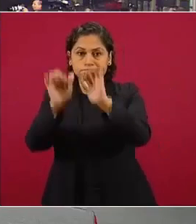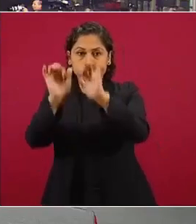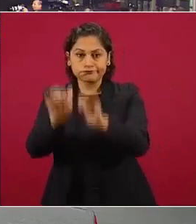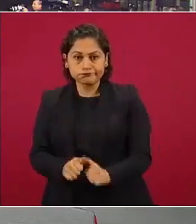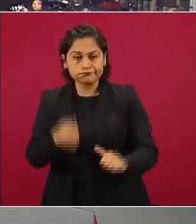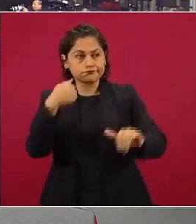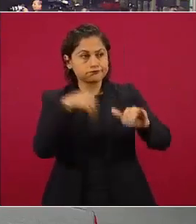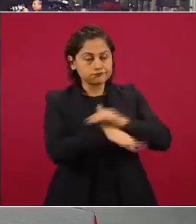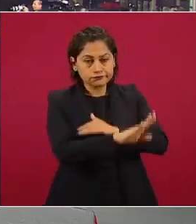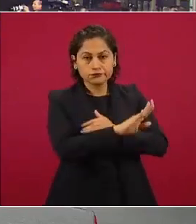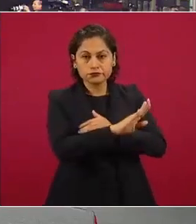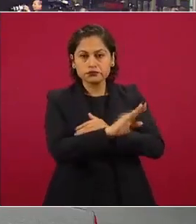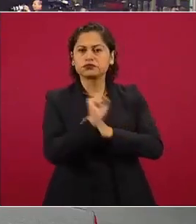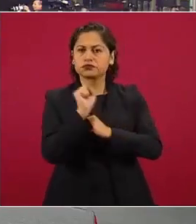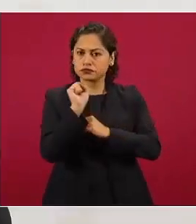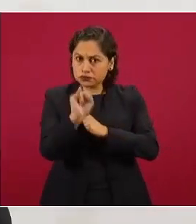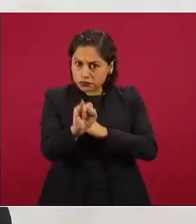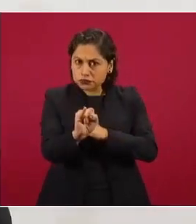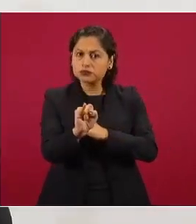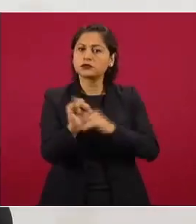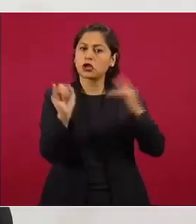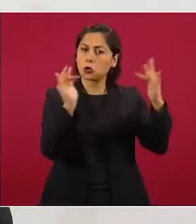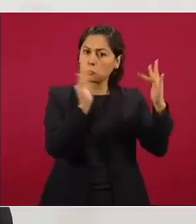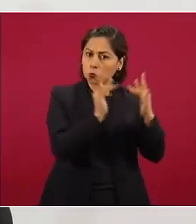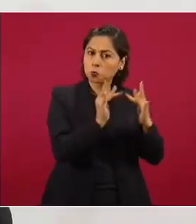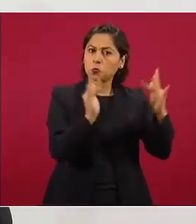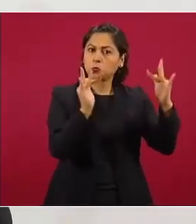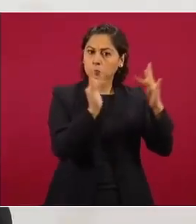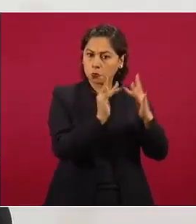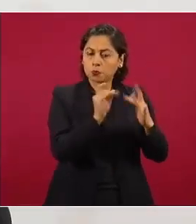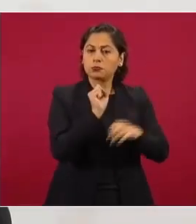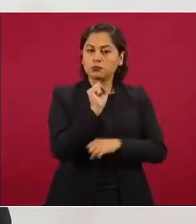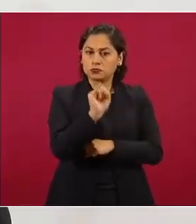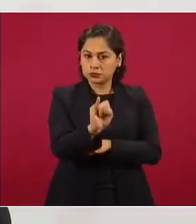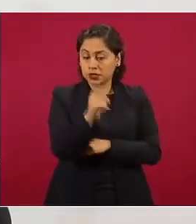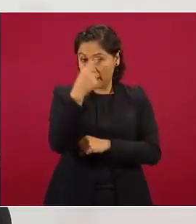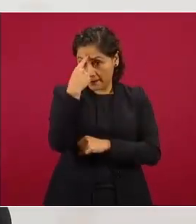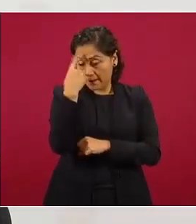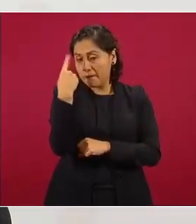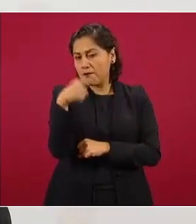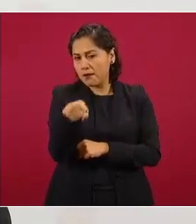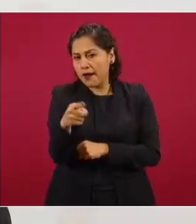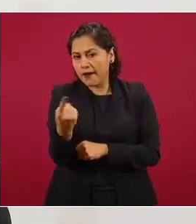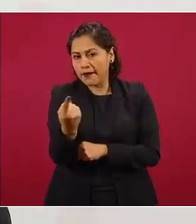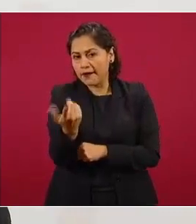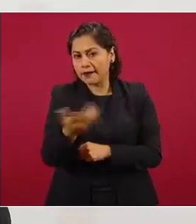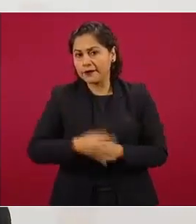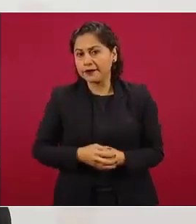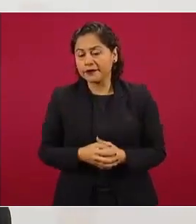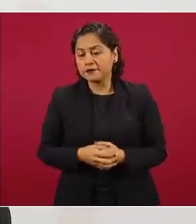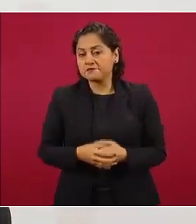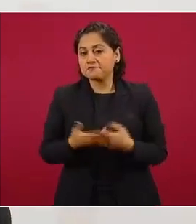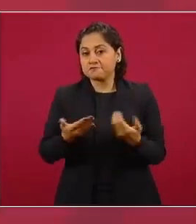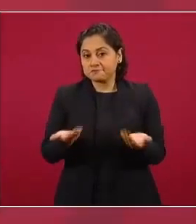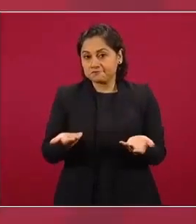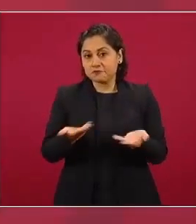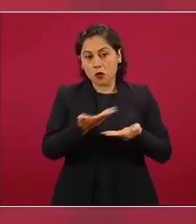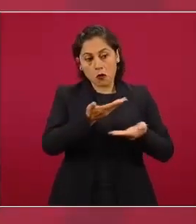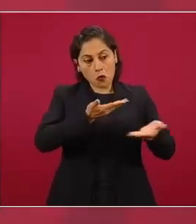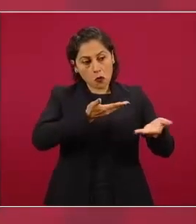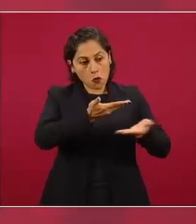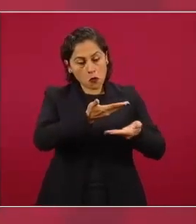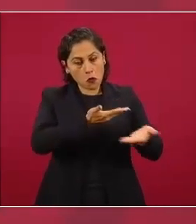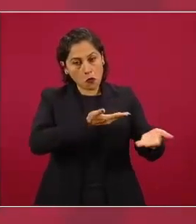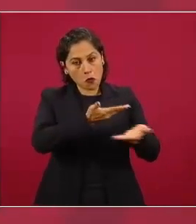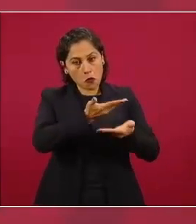hubo una intervención para lograr un acuerdo